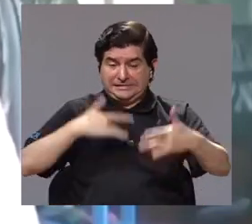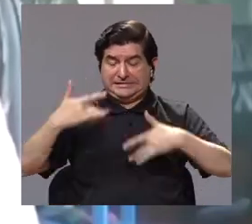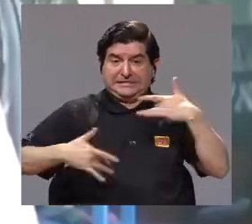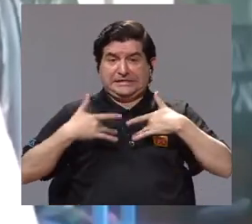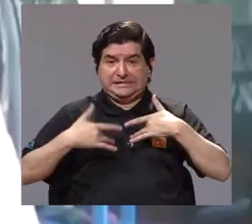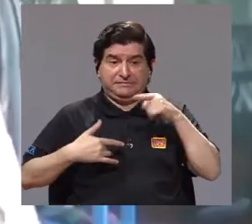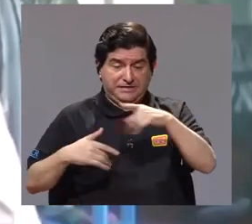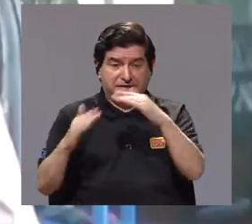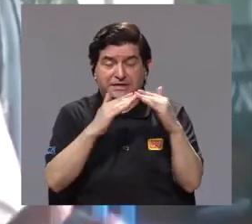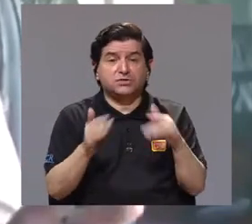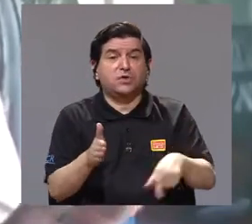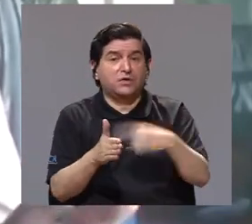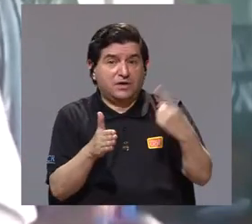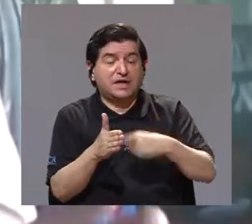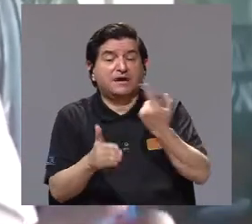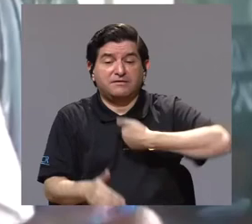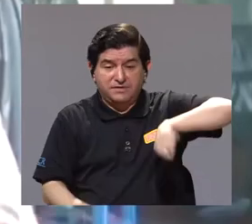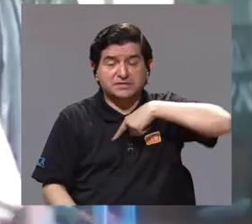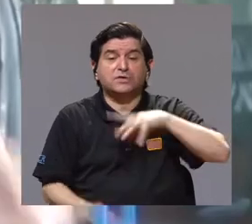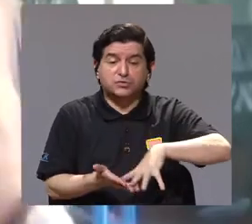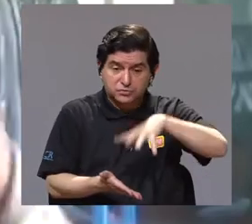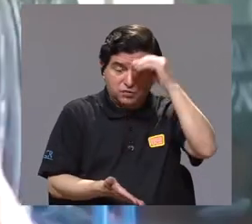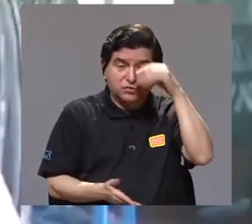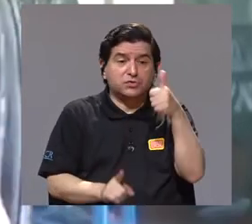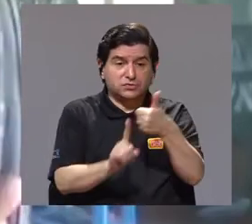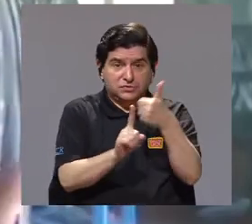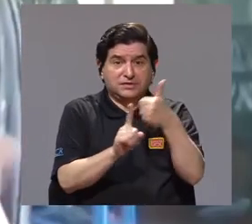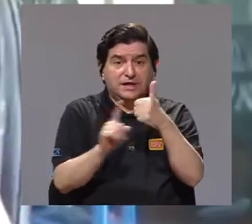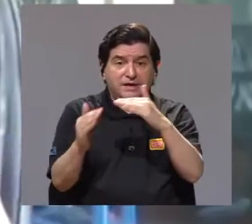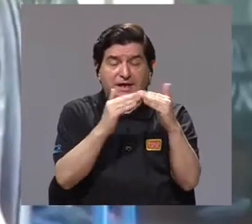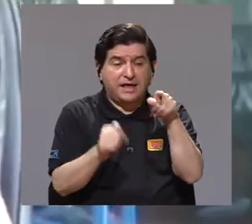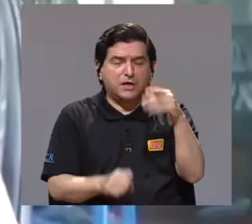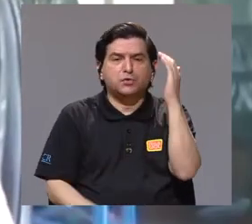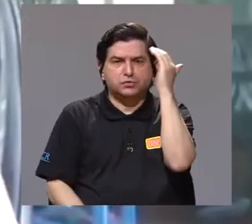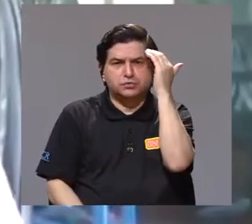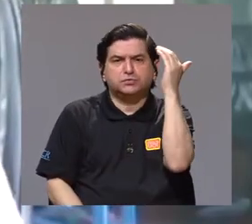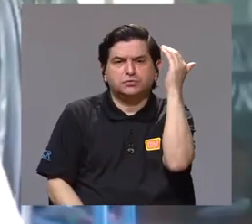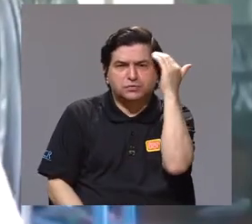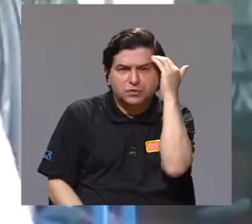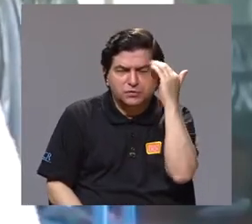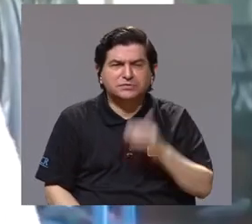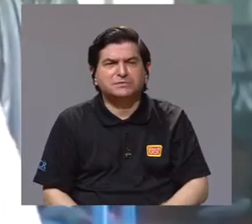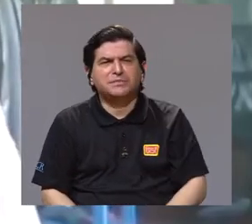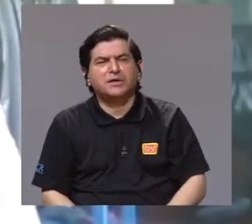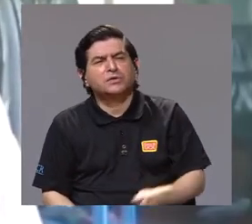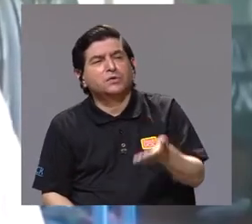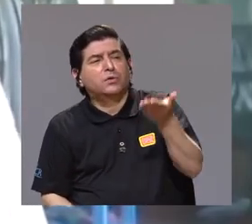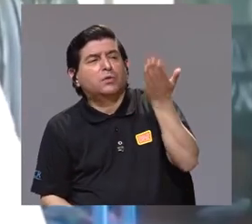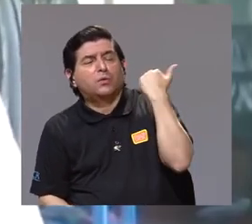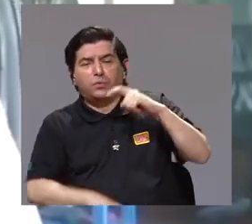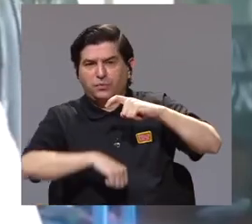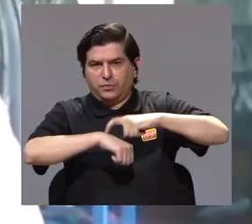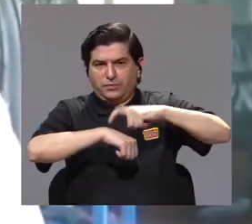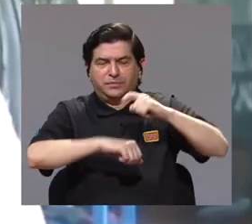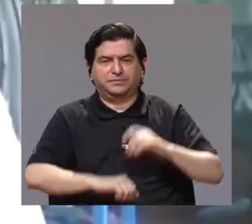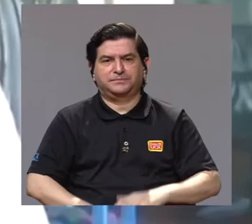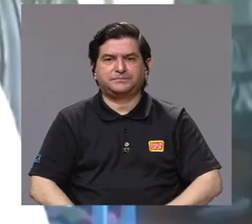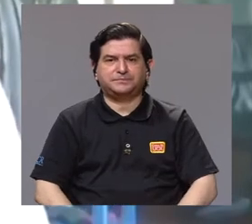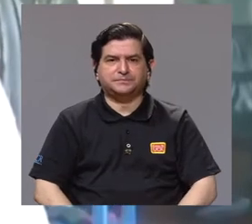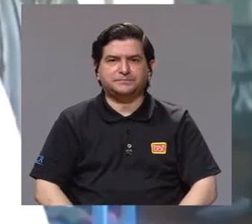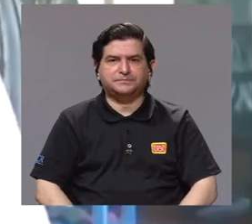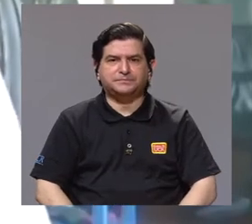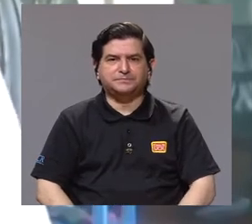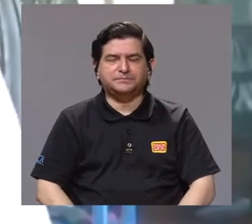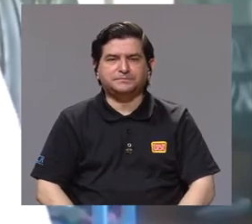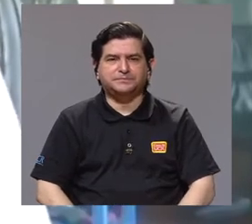esto. Y en muchísimos de los casos, nosotros también aprendemos de las comunidades porque ellos tienen un conocimiento previo, ¿verdad?